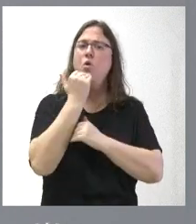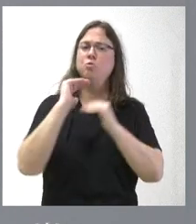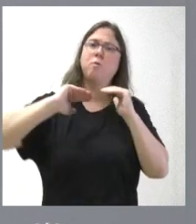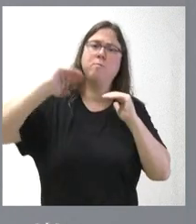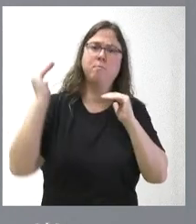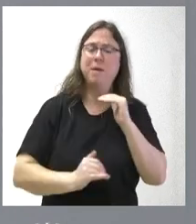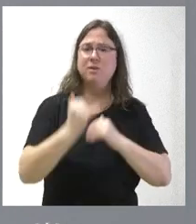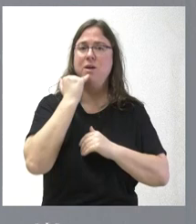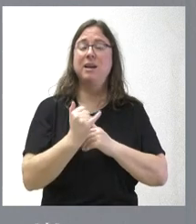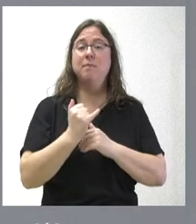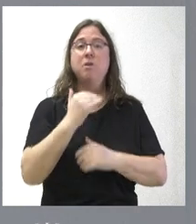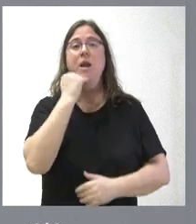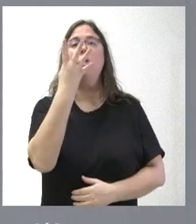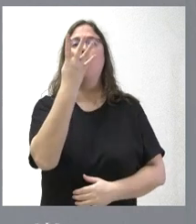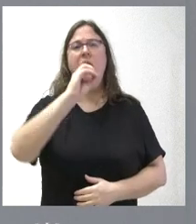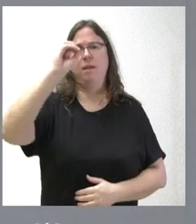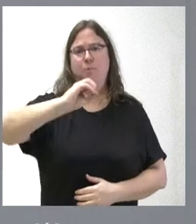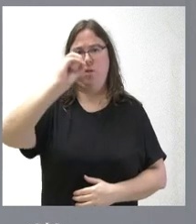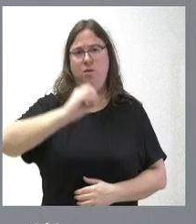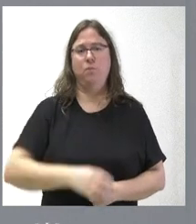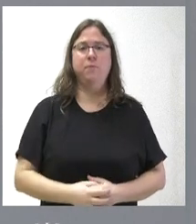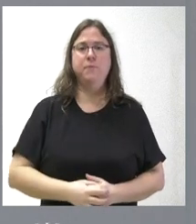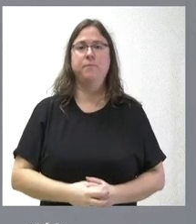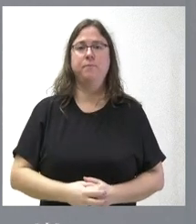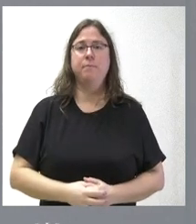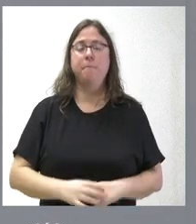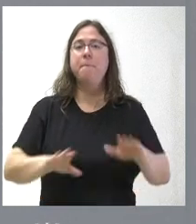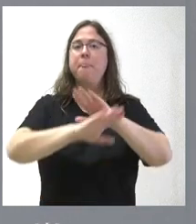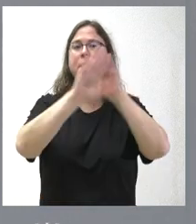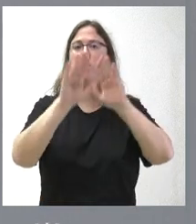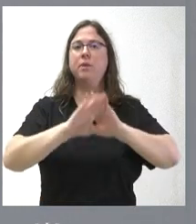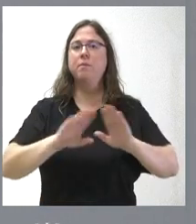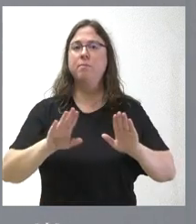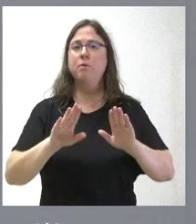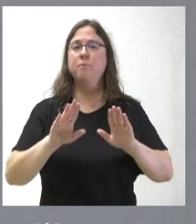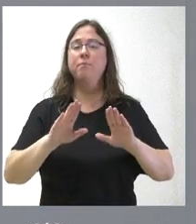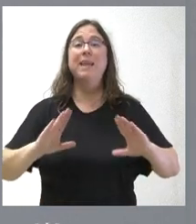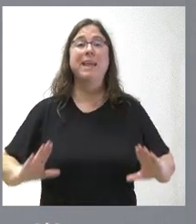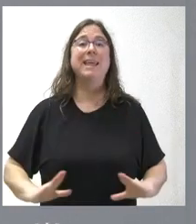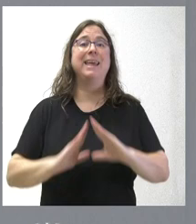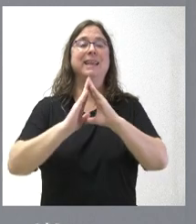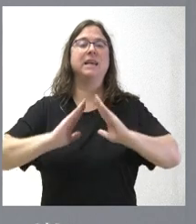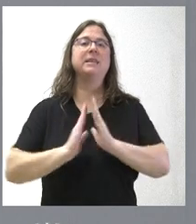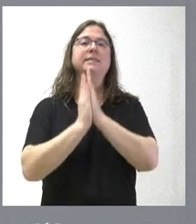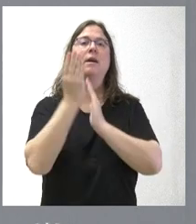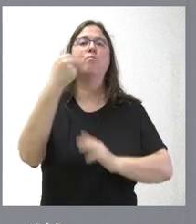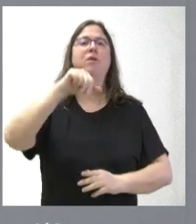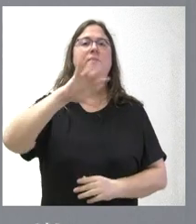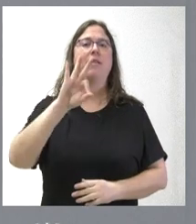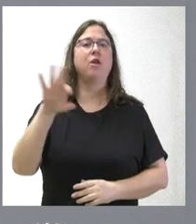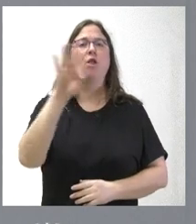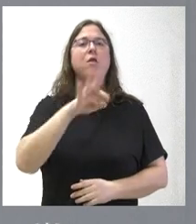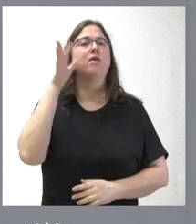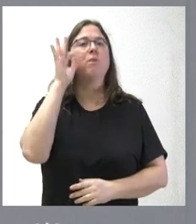energía del 40%. Y, finalmente, la Iglesia de San Bonifacio, en Espejo de Tera,